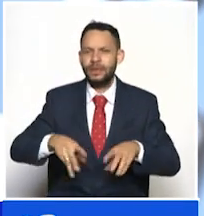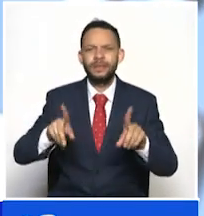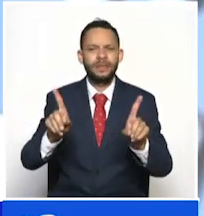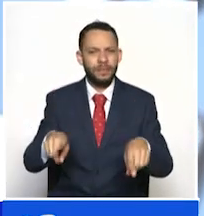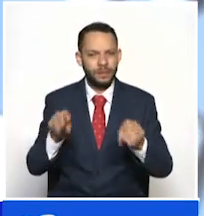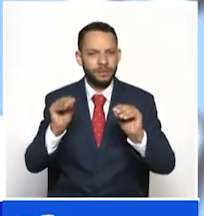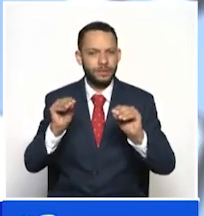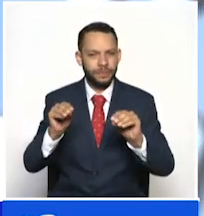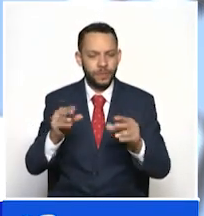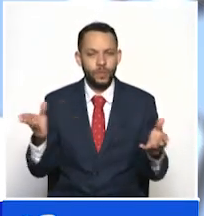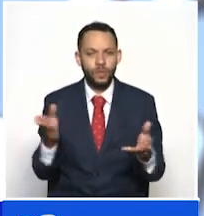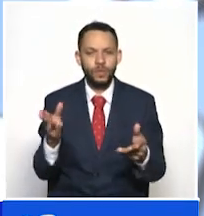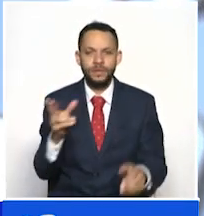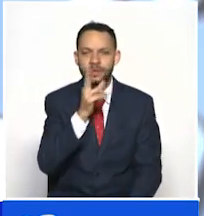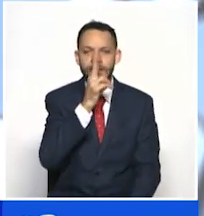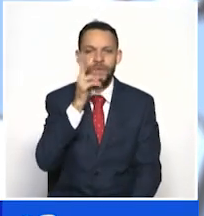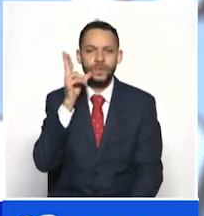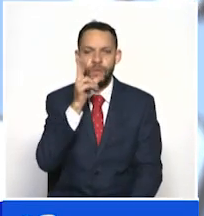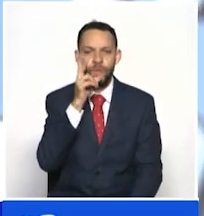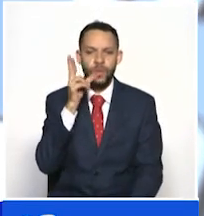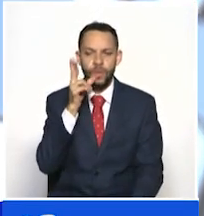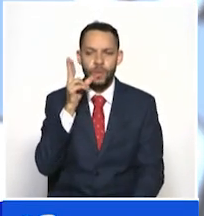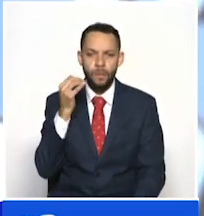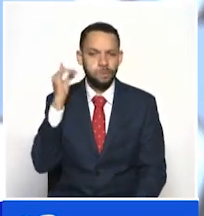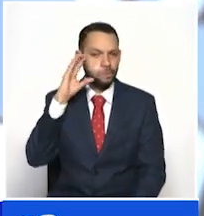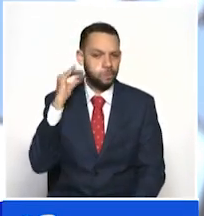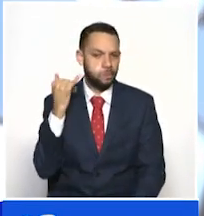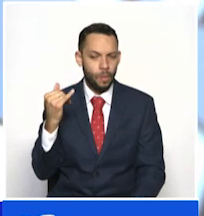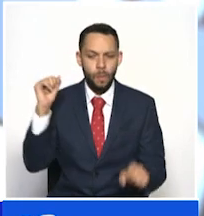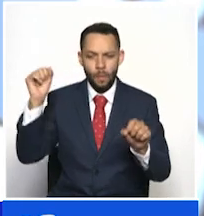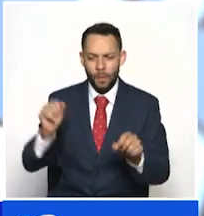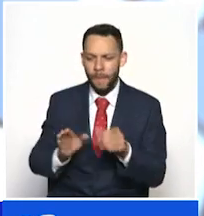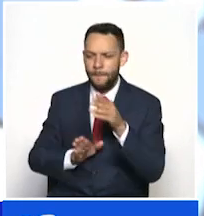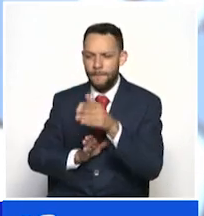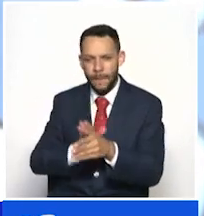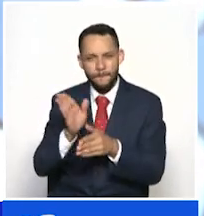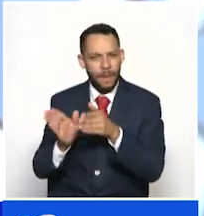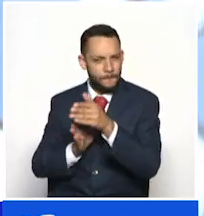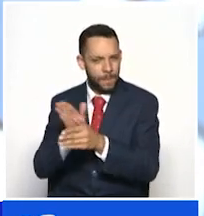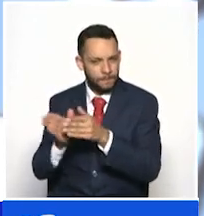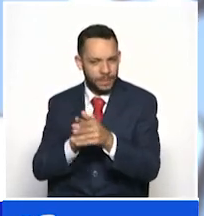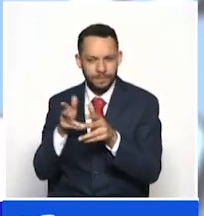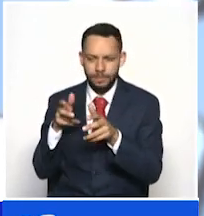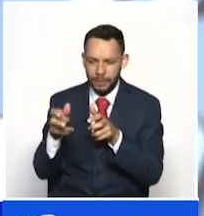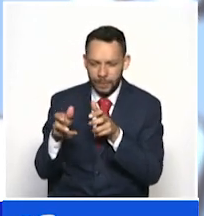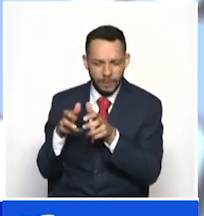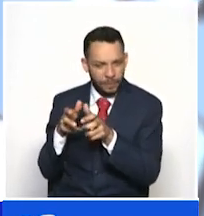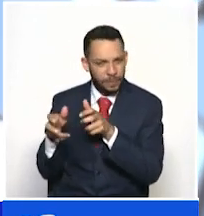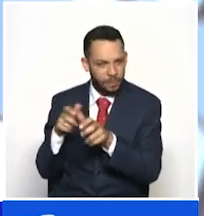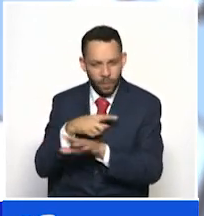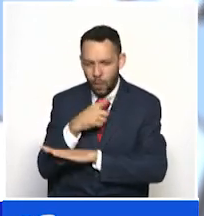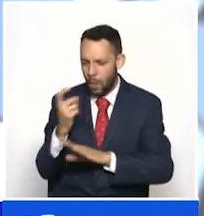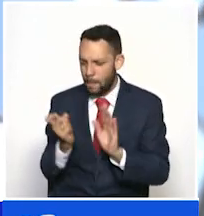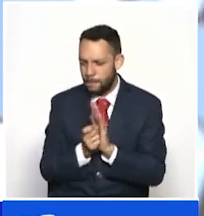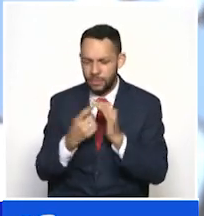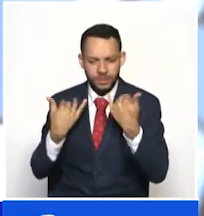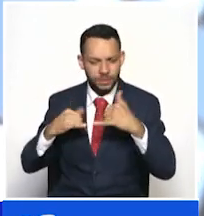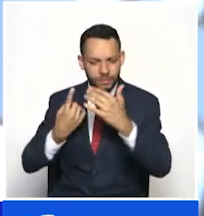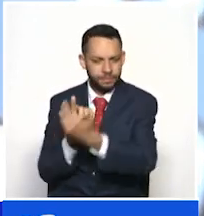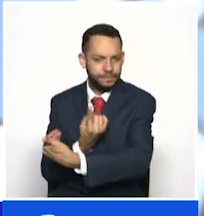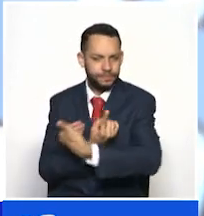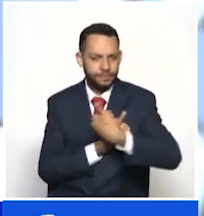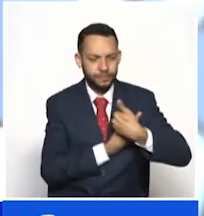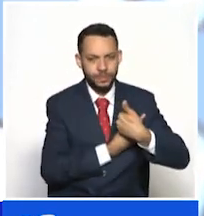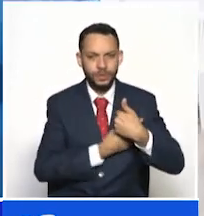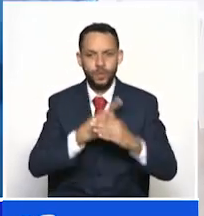rural con el propósito de facilitar la vacunación y tener así el esquema completo en un momento de